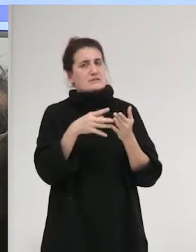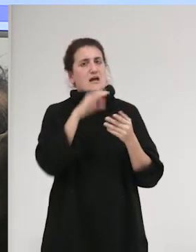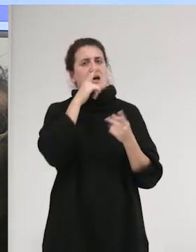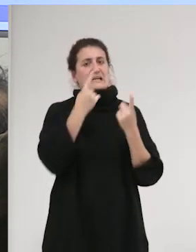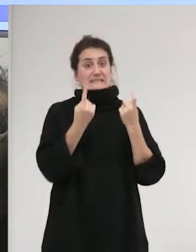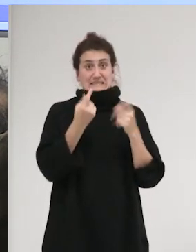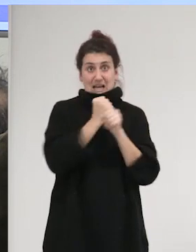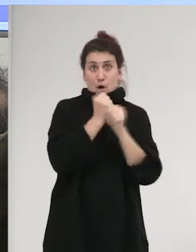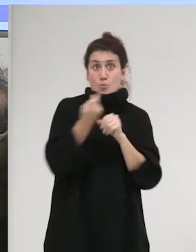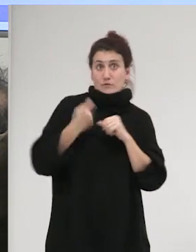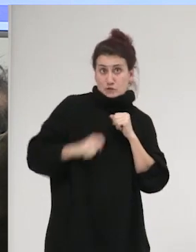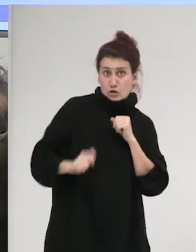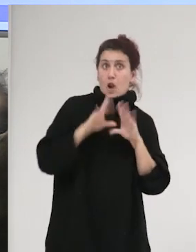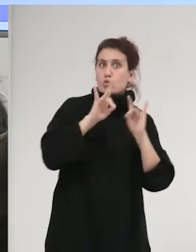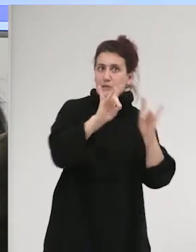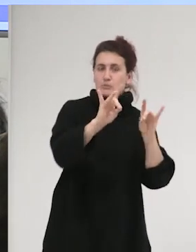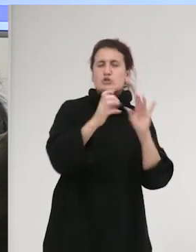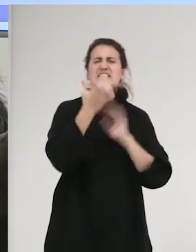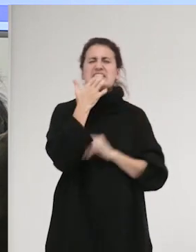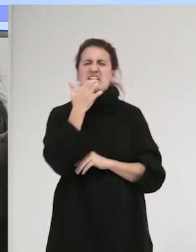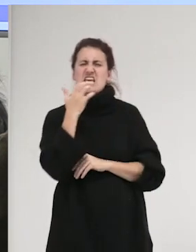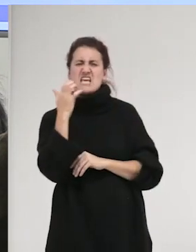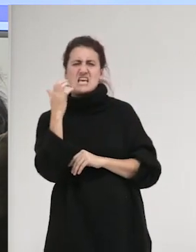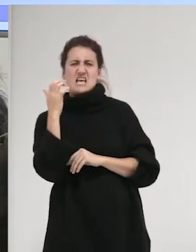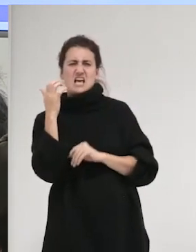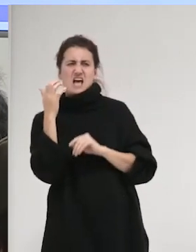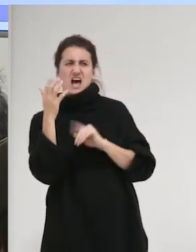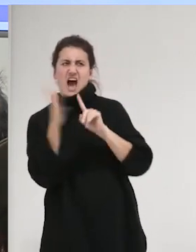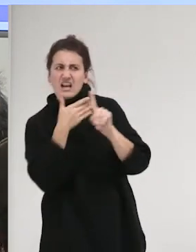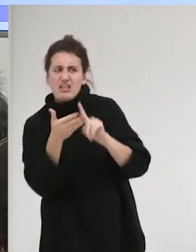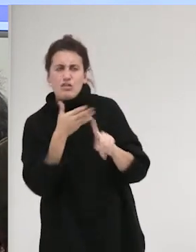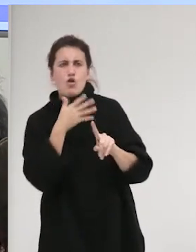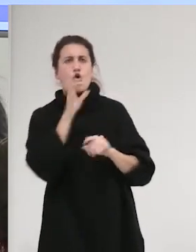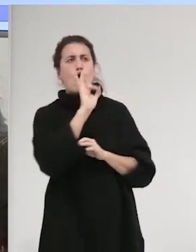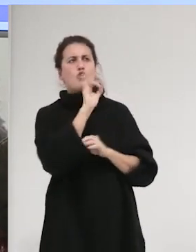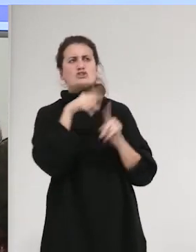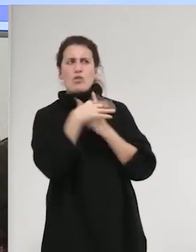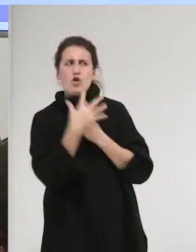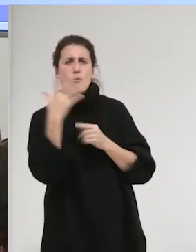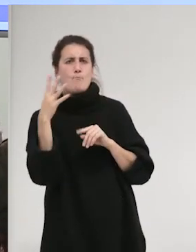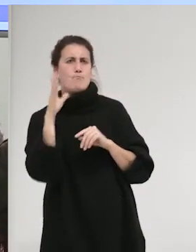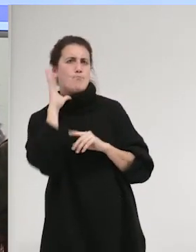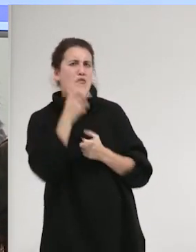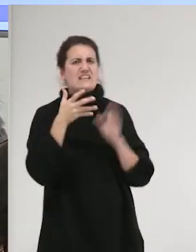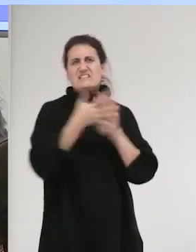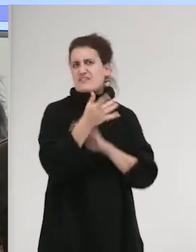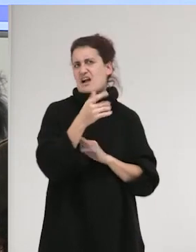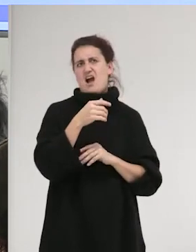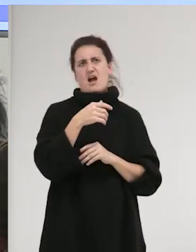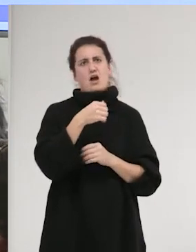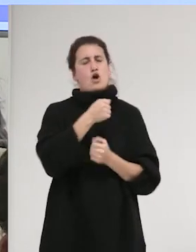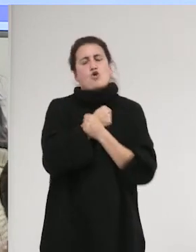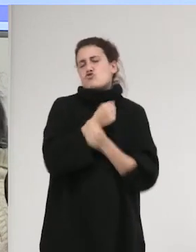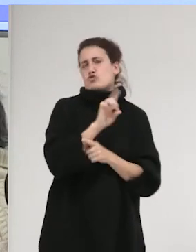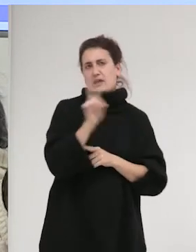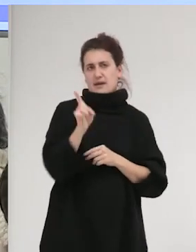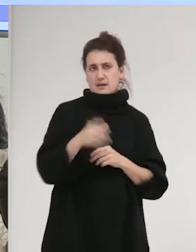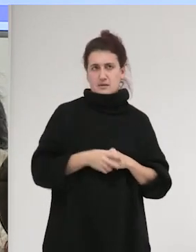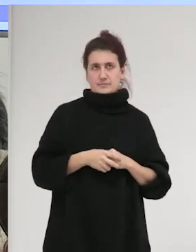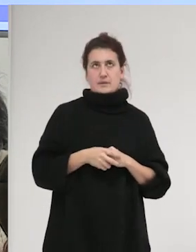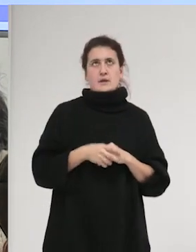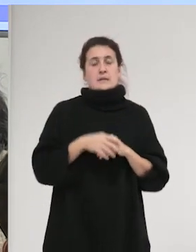se usa esto de si te ha agredido o si ha pasado estas situaciones de violencia, etcétera, es que no te quiere, ¿no? Me parece que